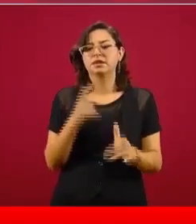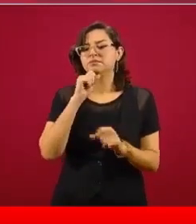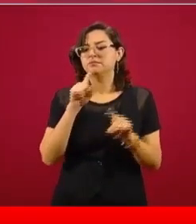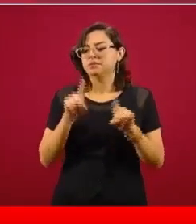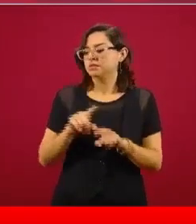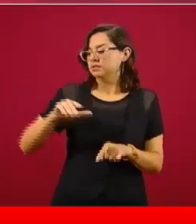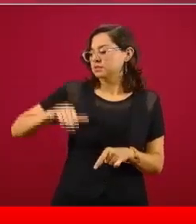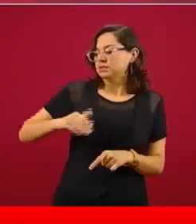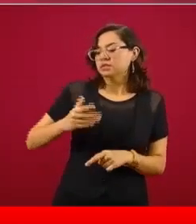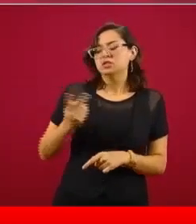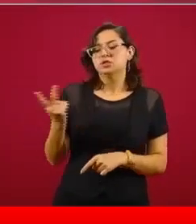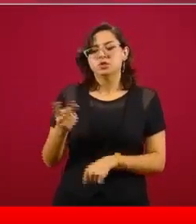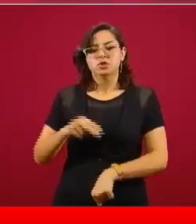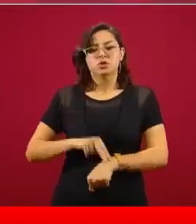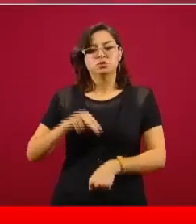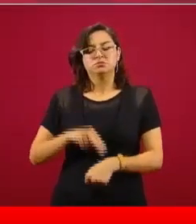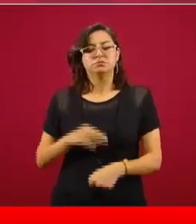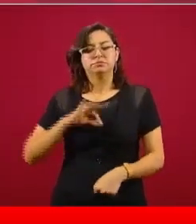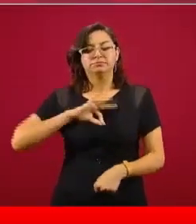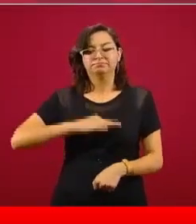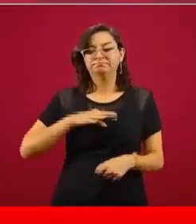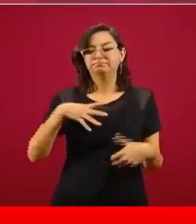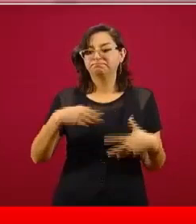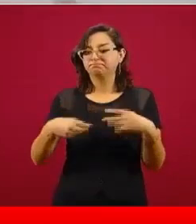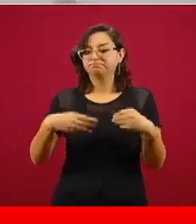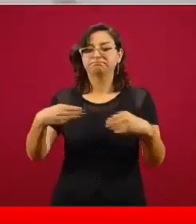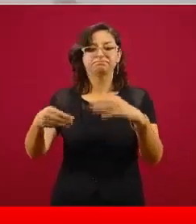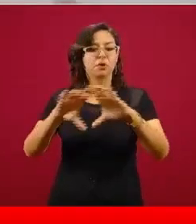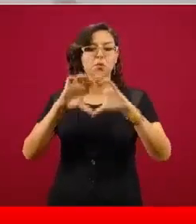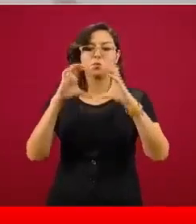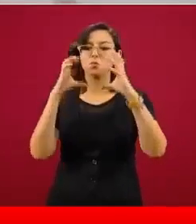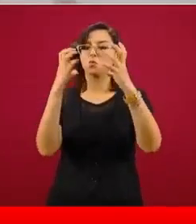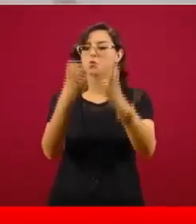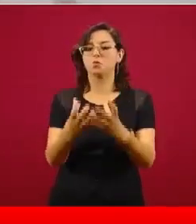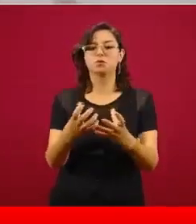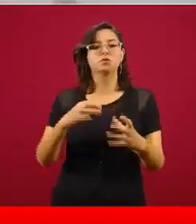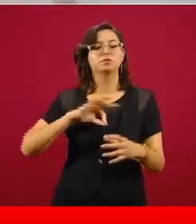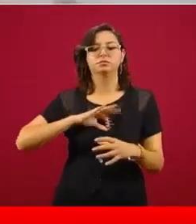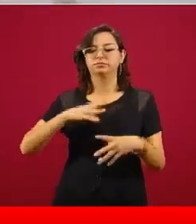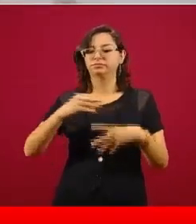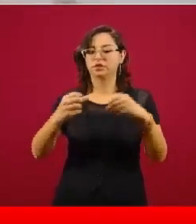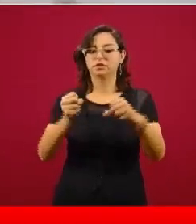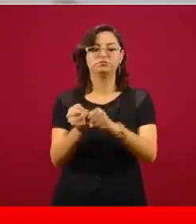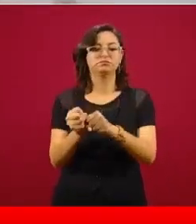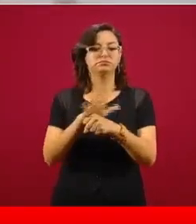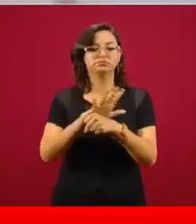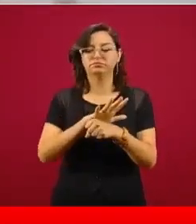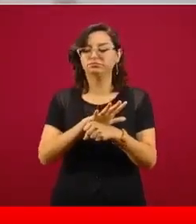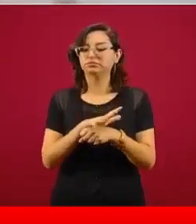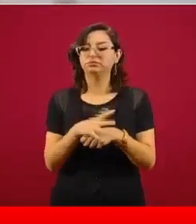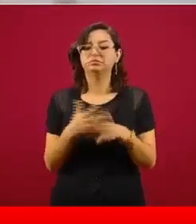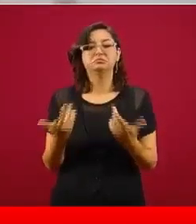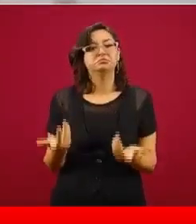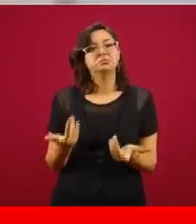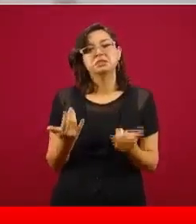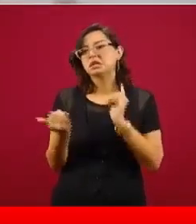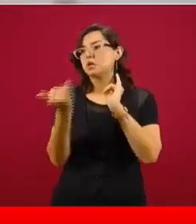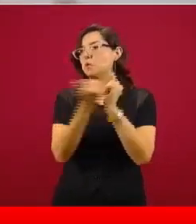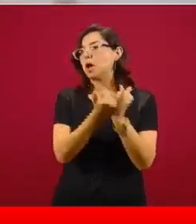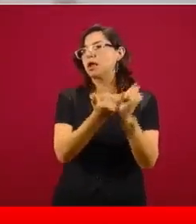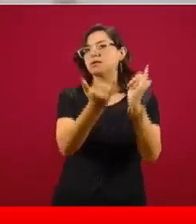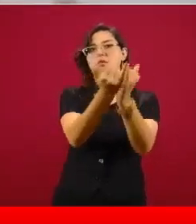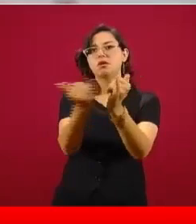Alcocer, del doctor López Gatell, la epidemia en todo el mundo, la pandemia, el coronavirus se atiende igual, son los mismos